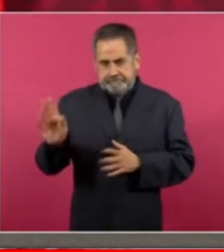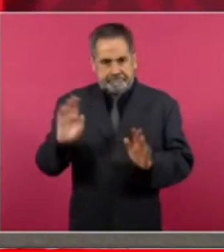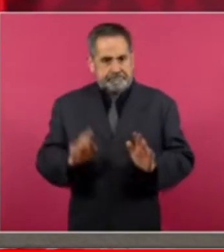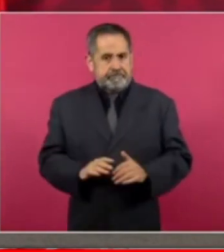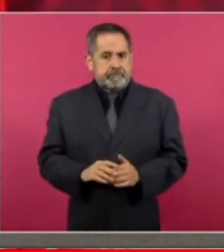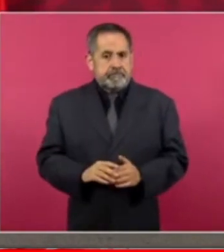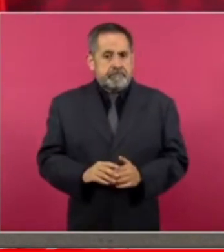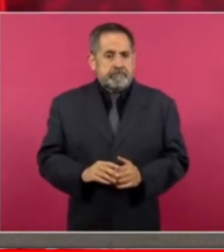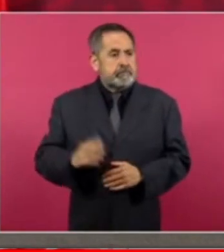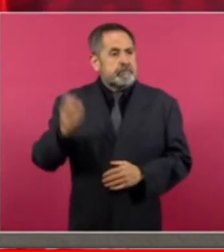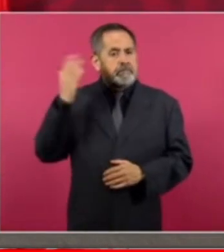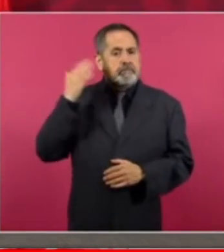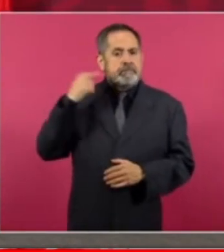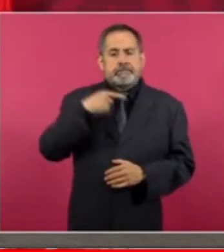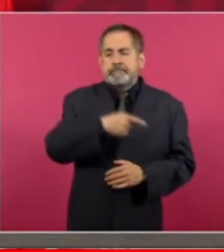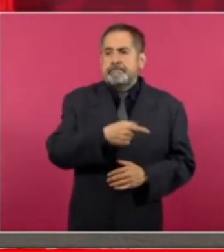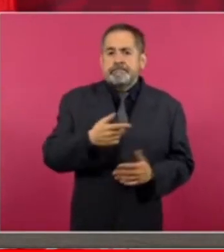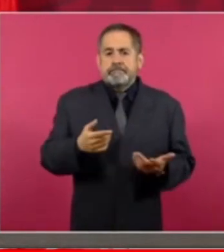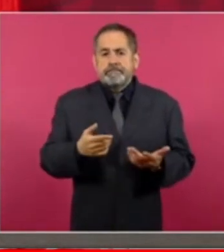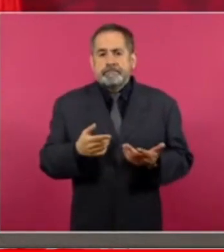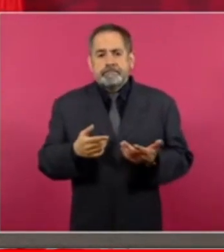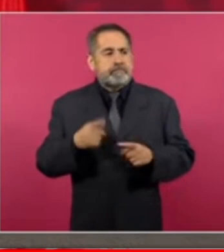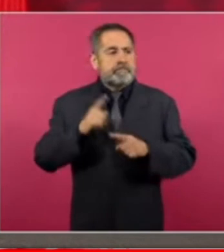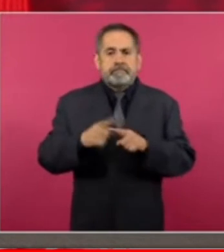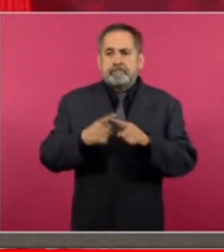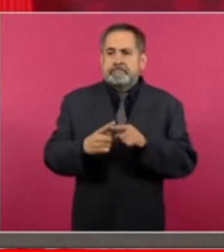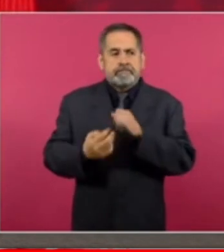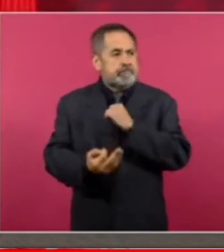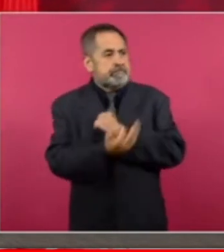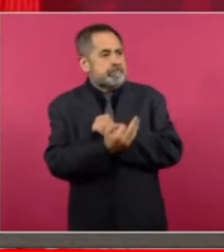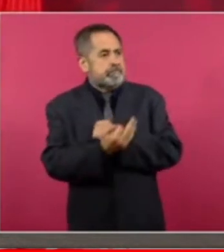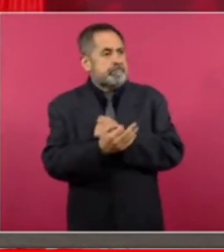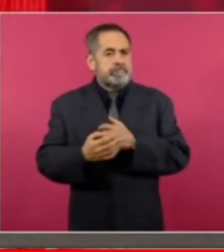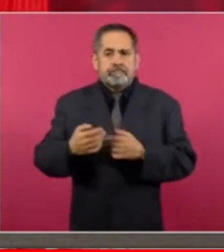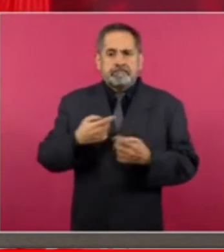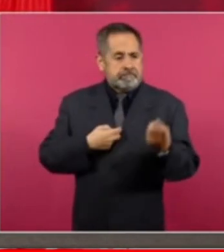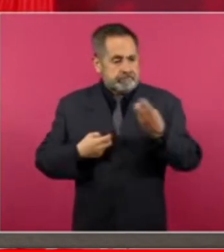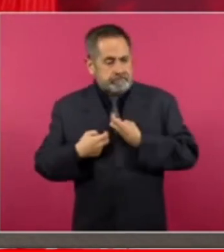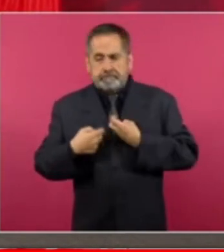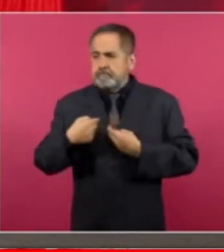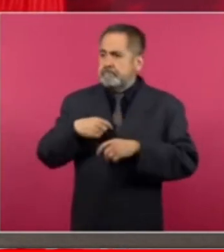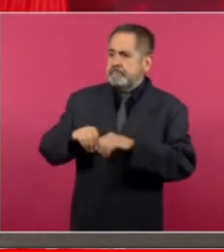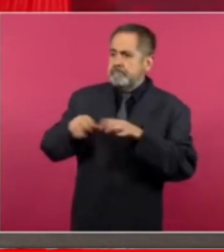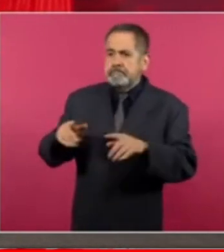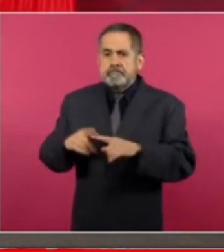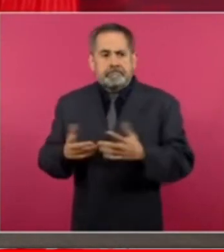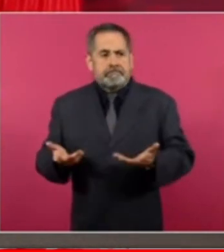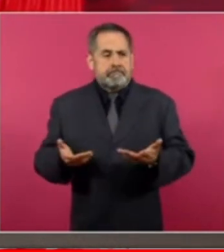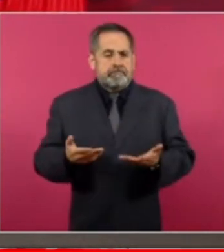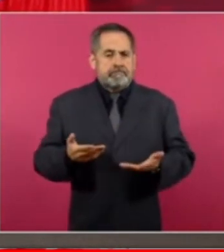porque había una situación de indefensión completa, total y ahora